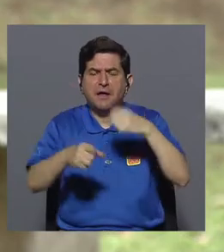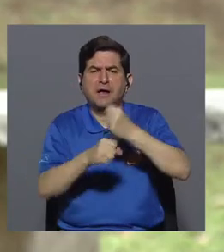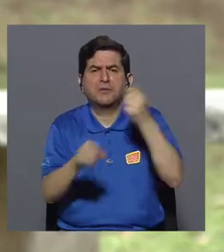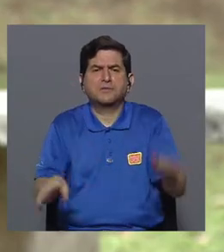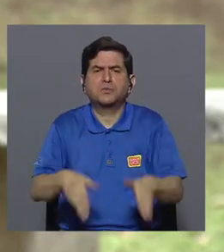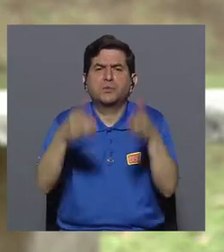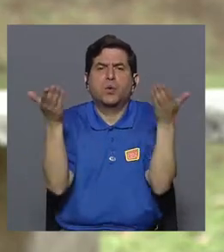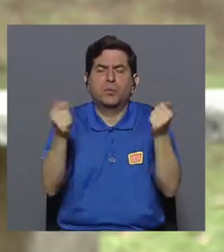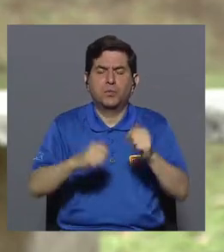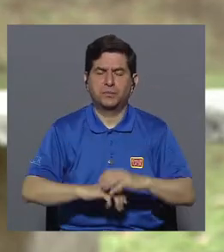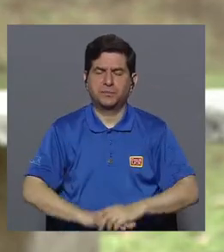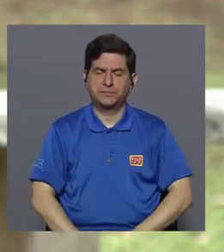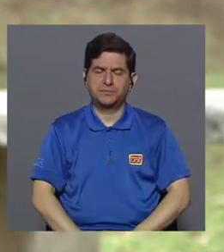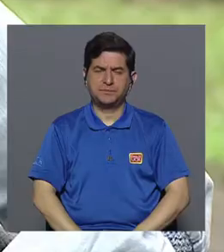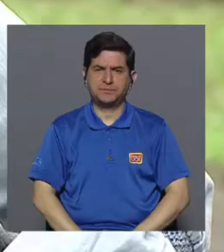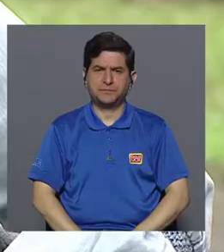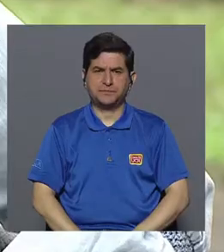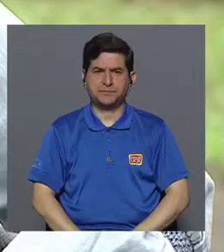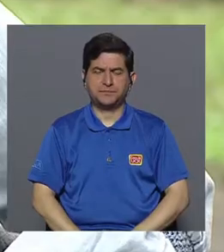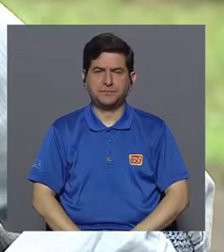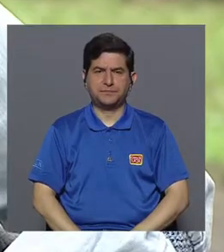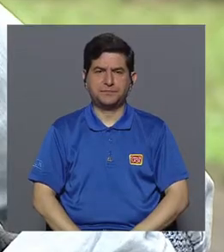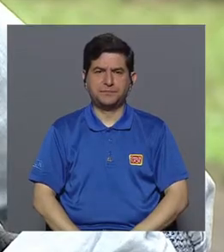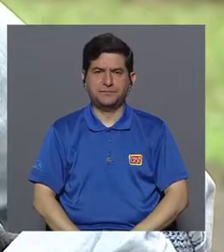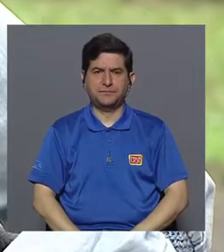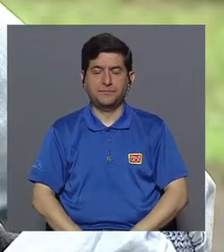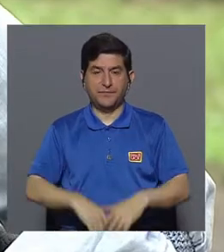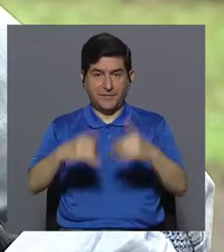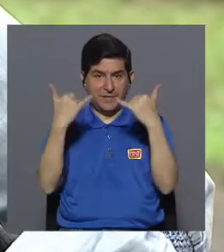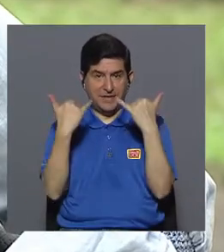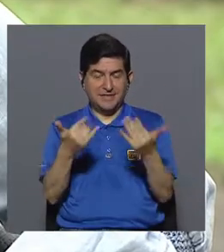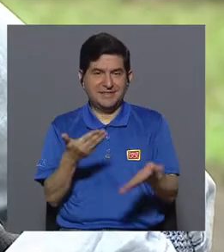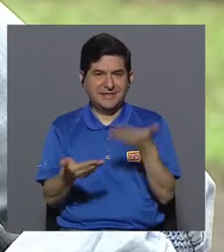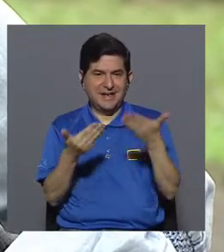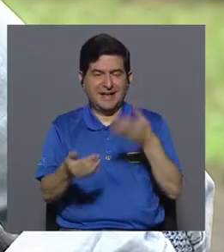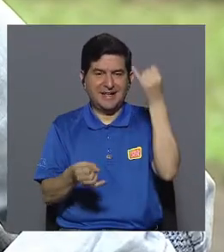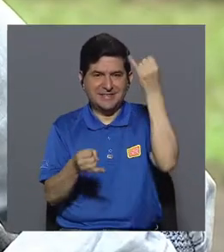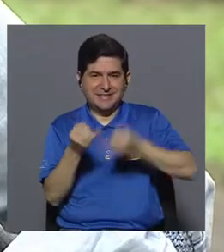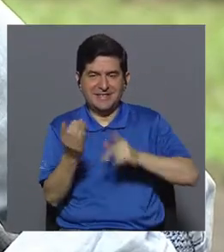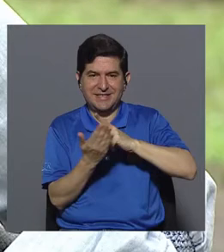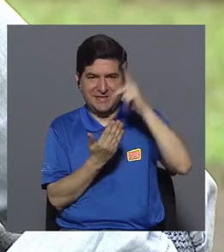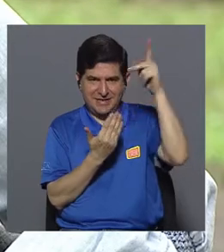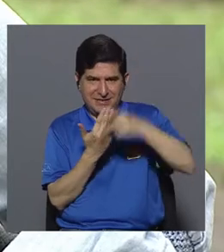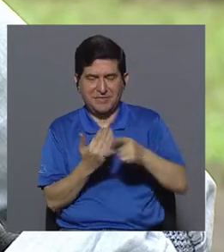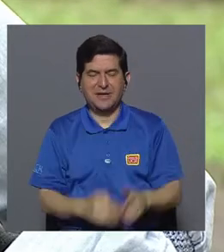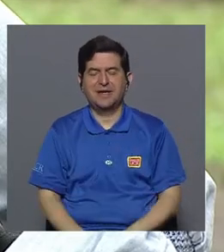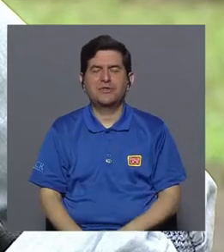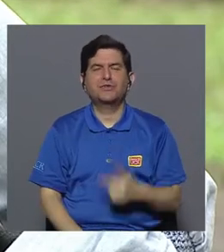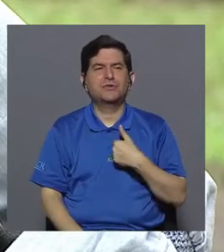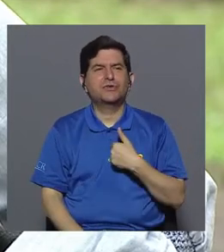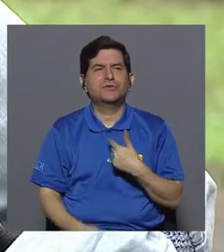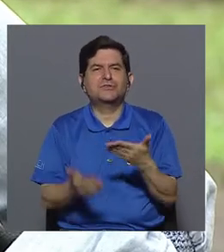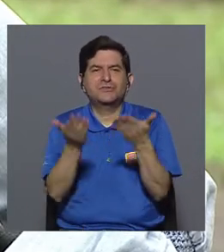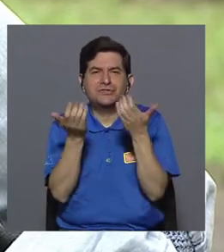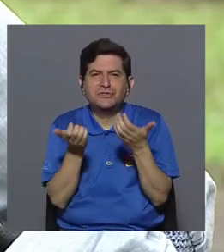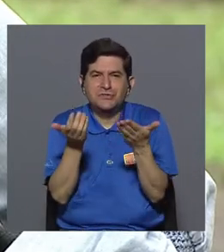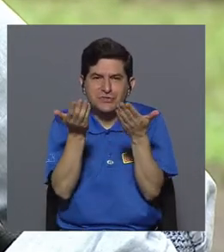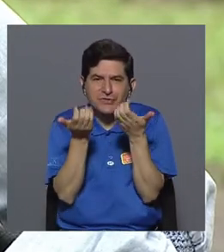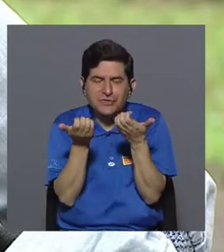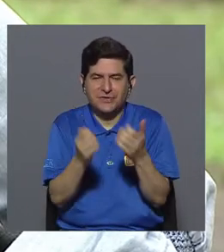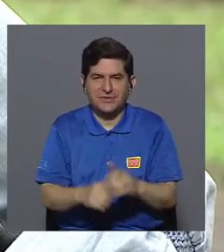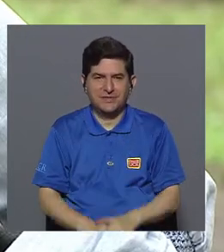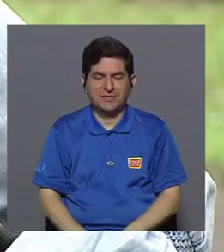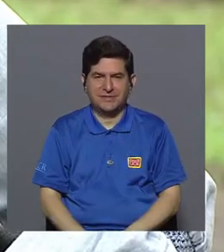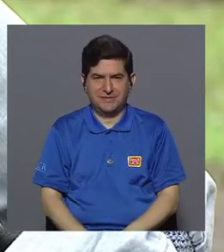lo vamos a trabajar, ¿verdad? Bueno, Mariela, ya estamos casi cerrando el programa y no me gustaría irme